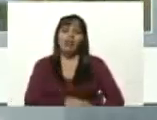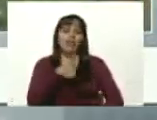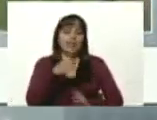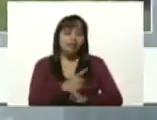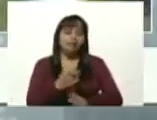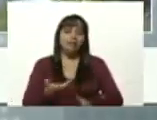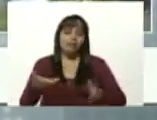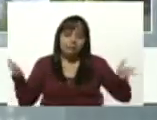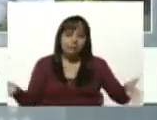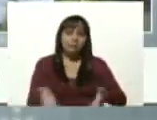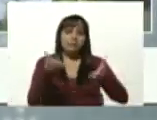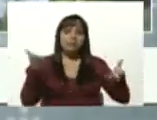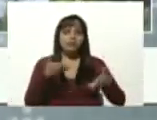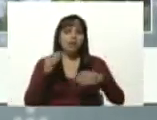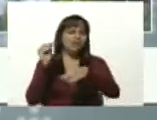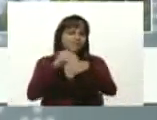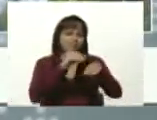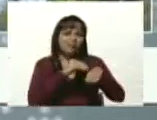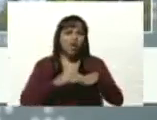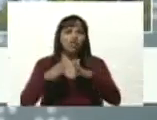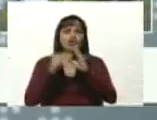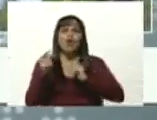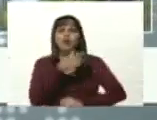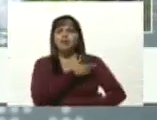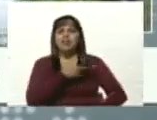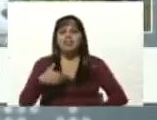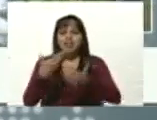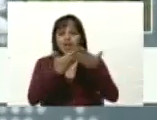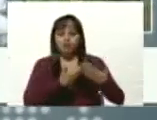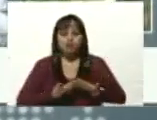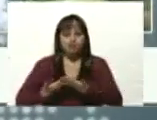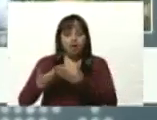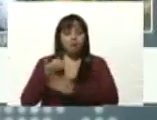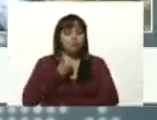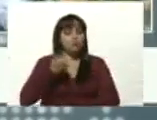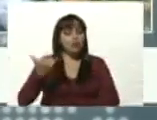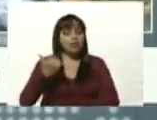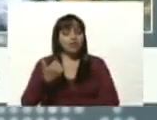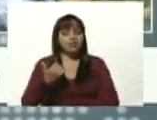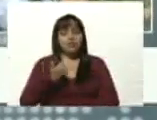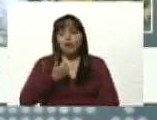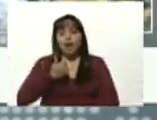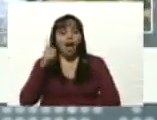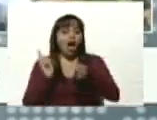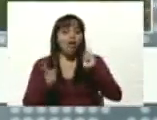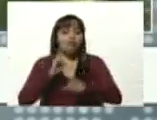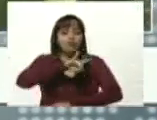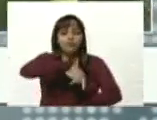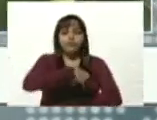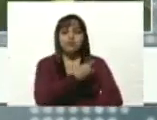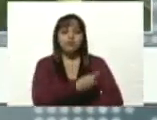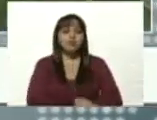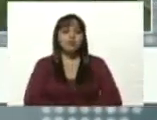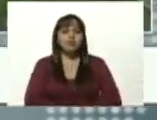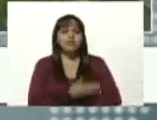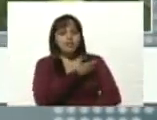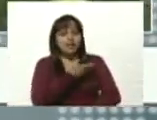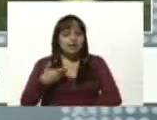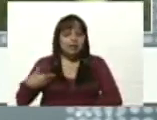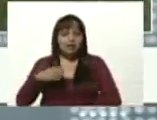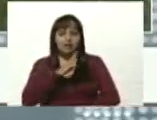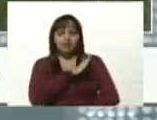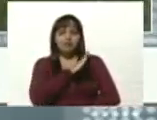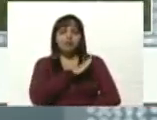convocar todo aquel que quiera estudiar su carrera universitaria y quiera tener